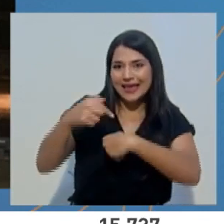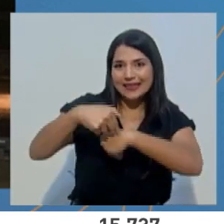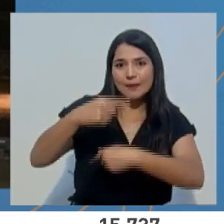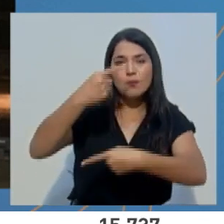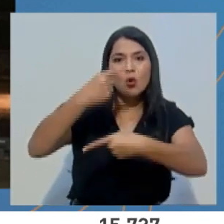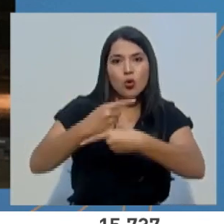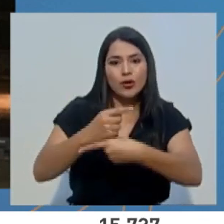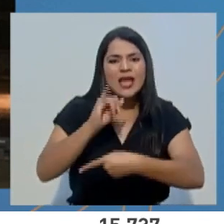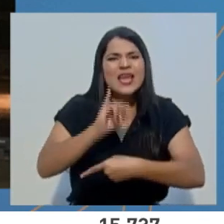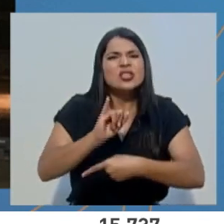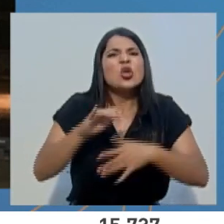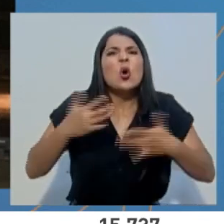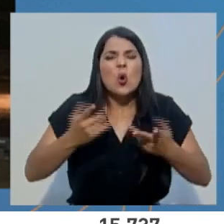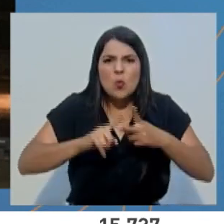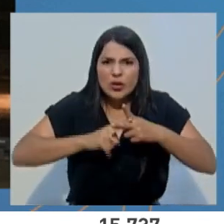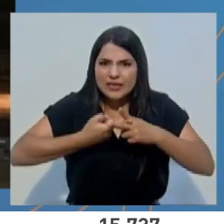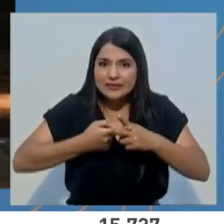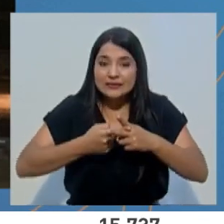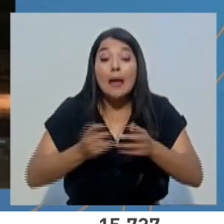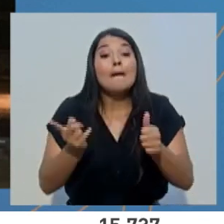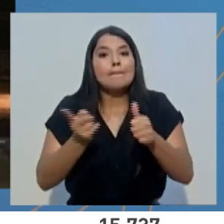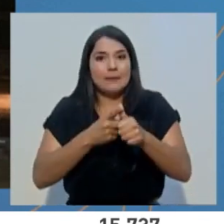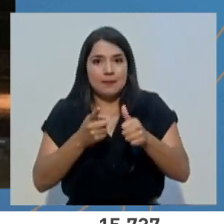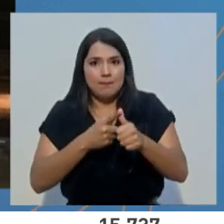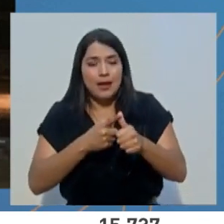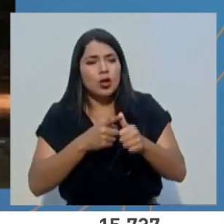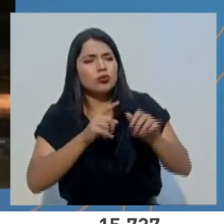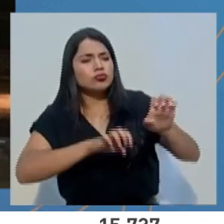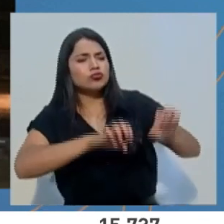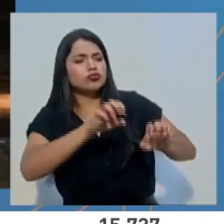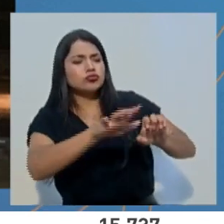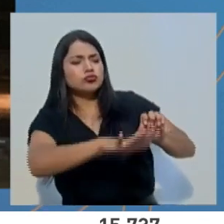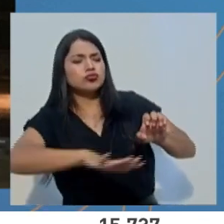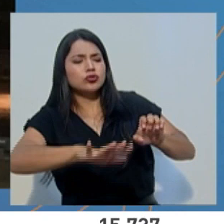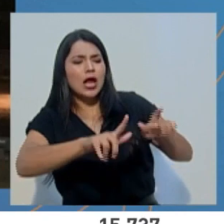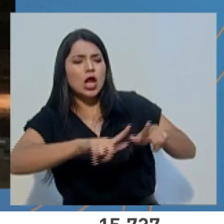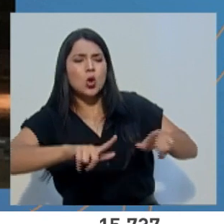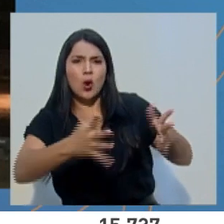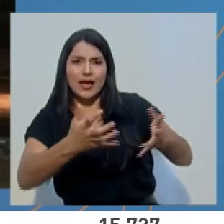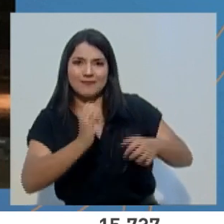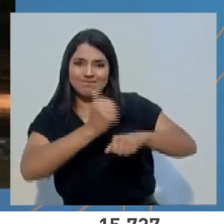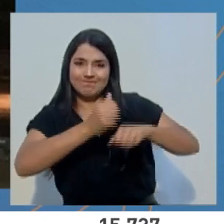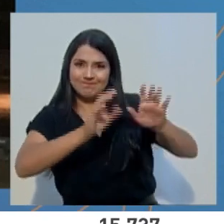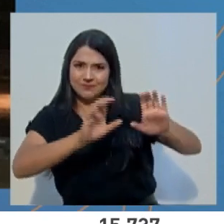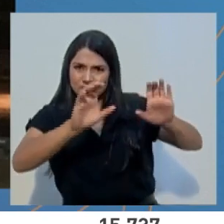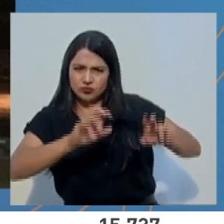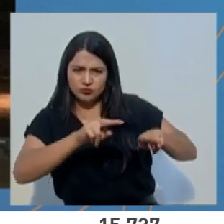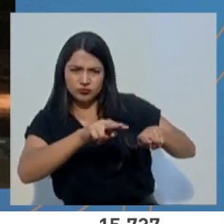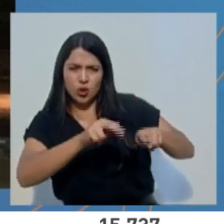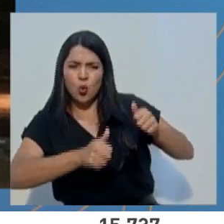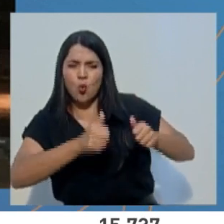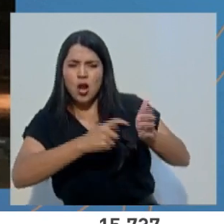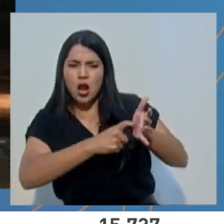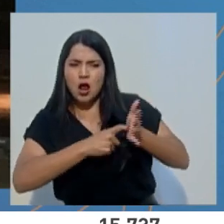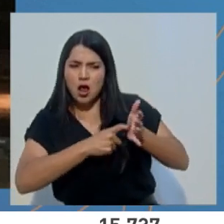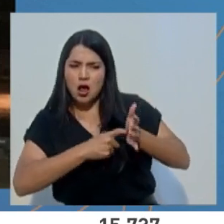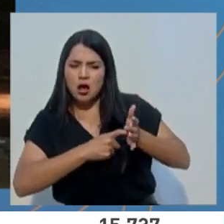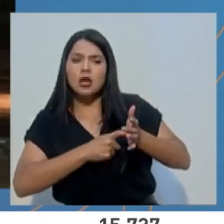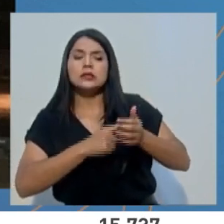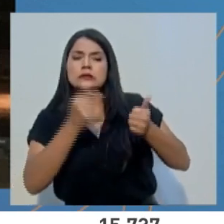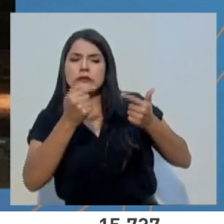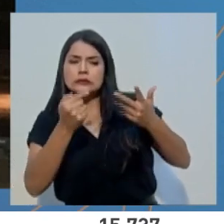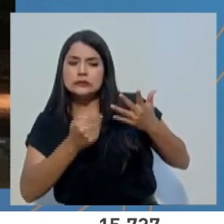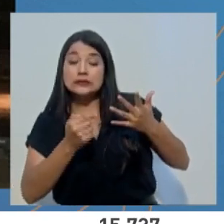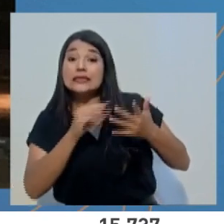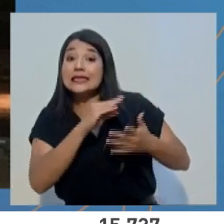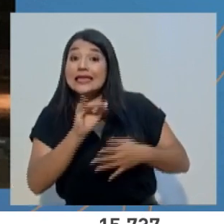proceso que inicia con la evaluación de los sitios a donde vamos a desplegar definición de requerimientos y de esta manera lograr